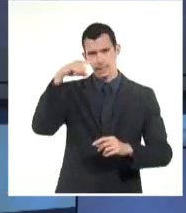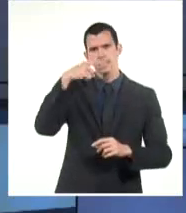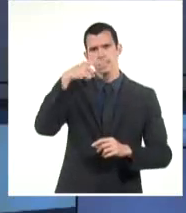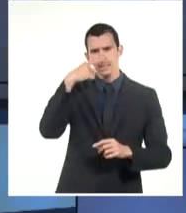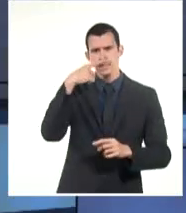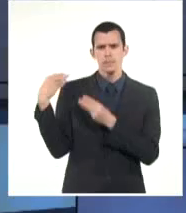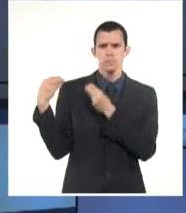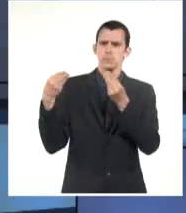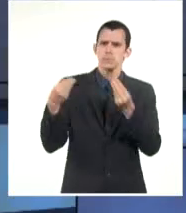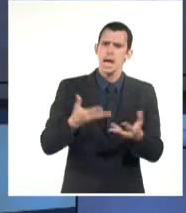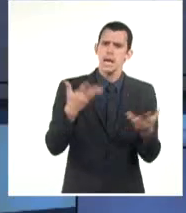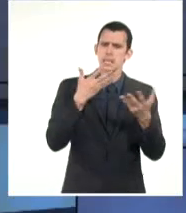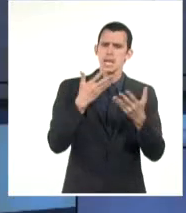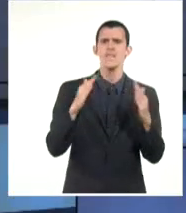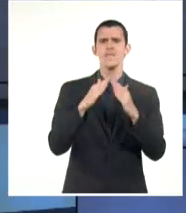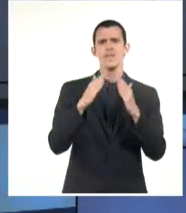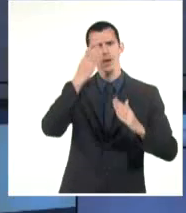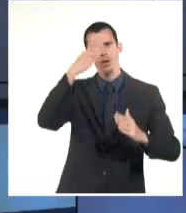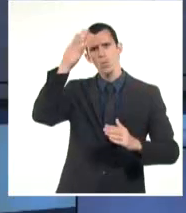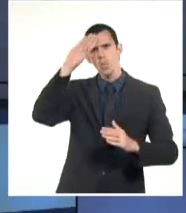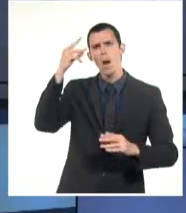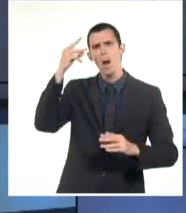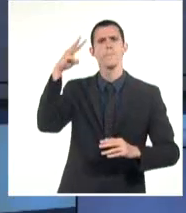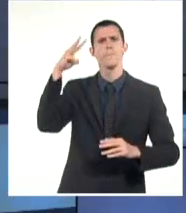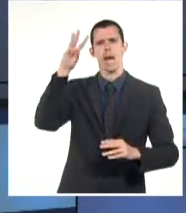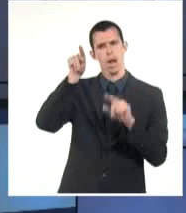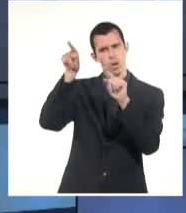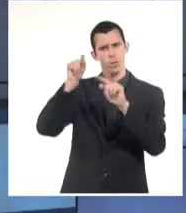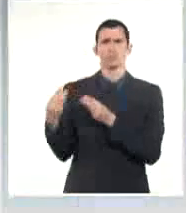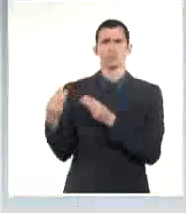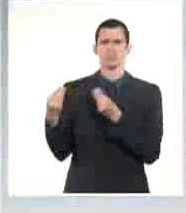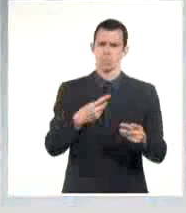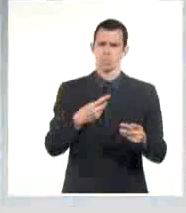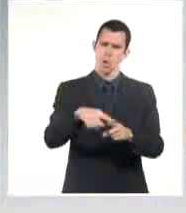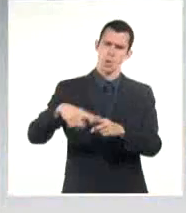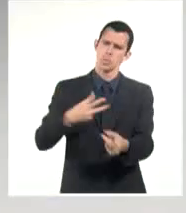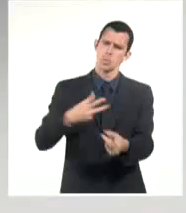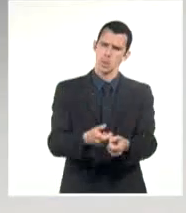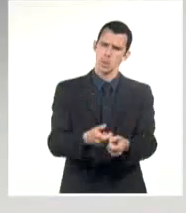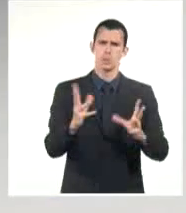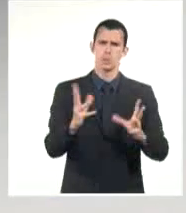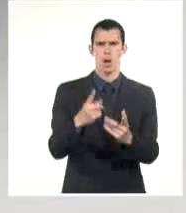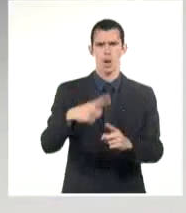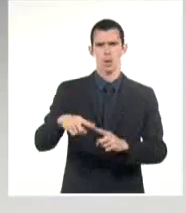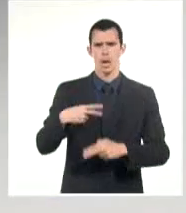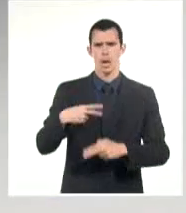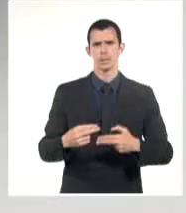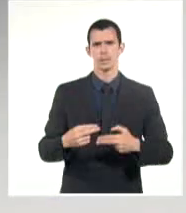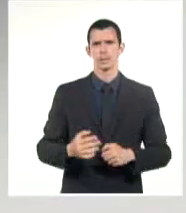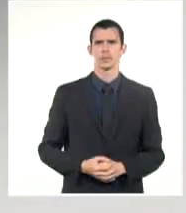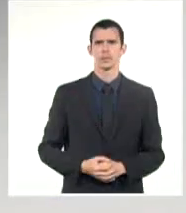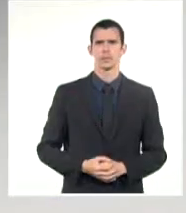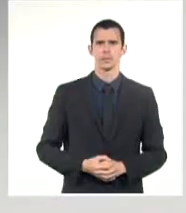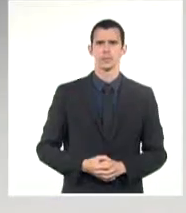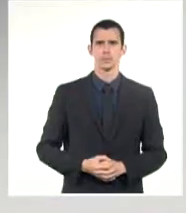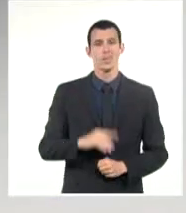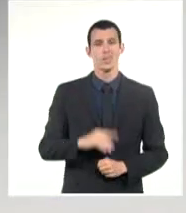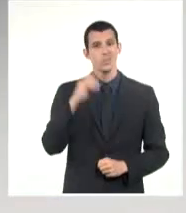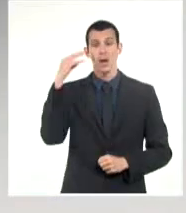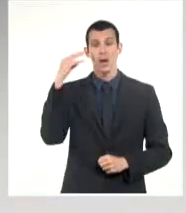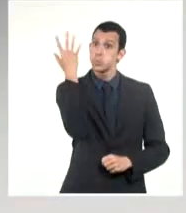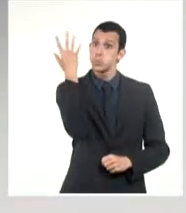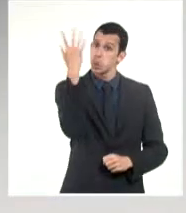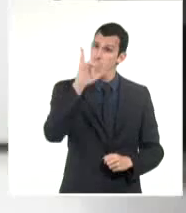México, la promotora de solidaridad va por Cuba y el grupo Delero. Las familias damnificadas por el paso del huracán Ian